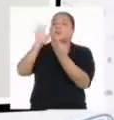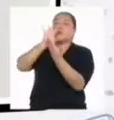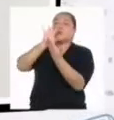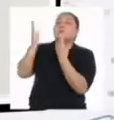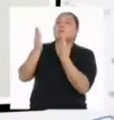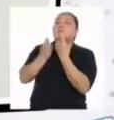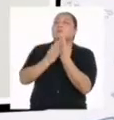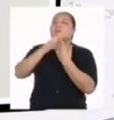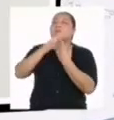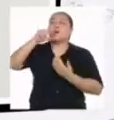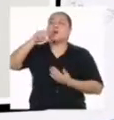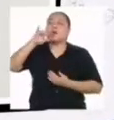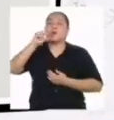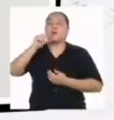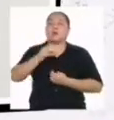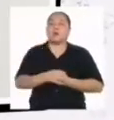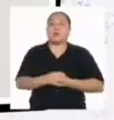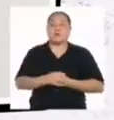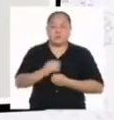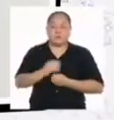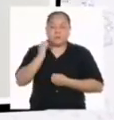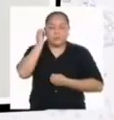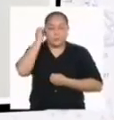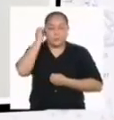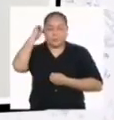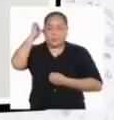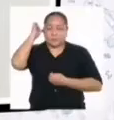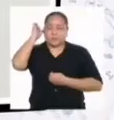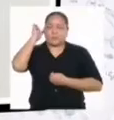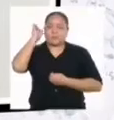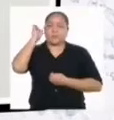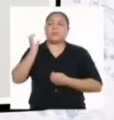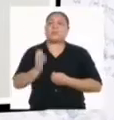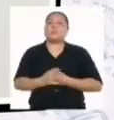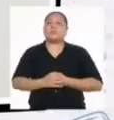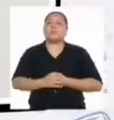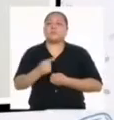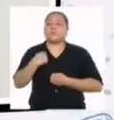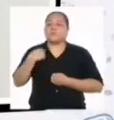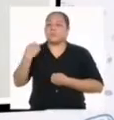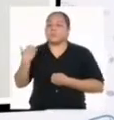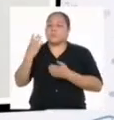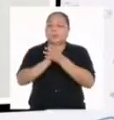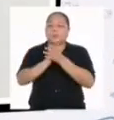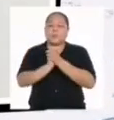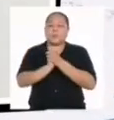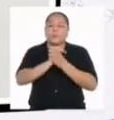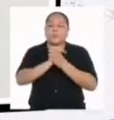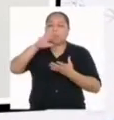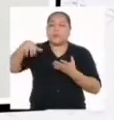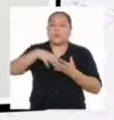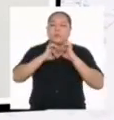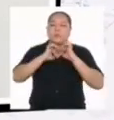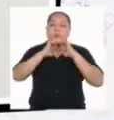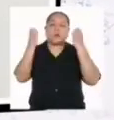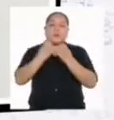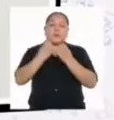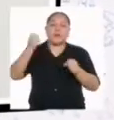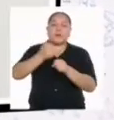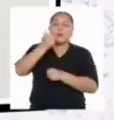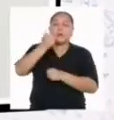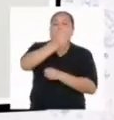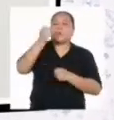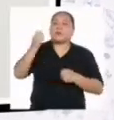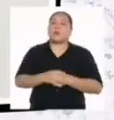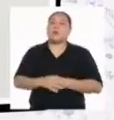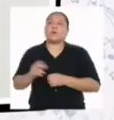caligrama Y dice Los postes los hacemos con honor En la cocina mi mamá y yo Somos el equipo ganador No existe